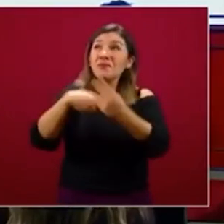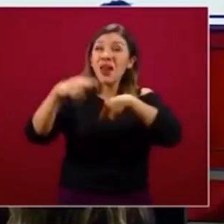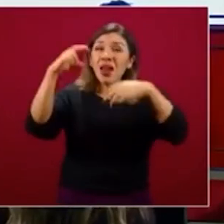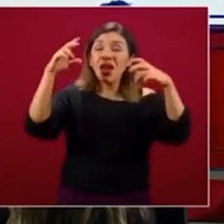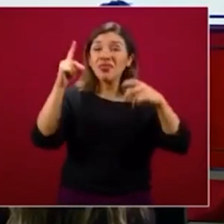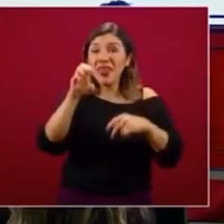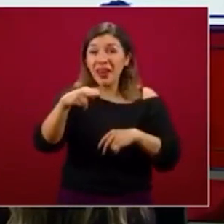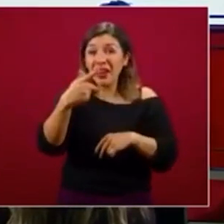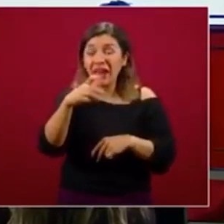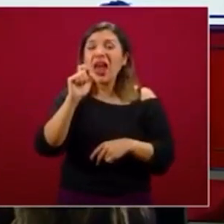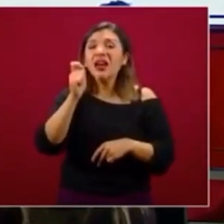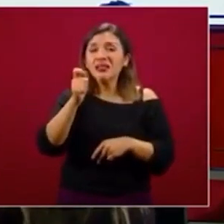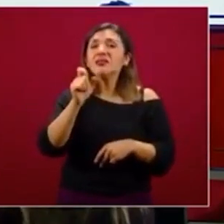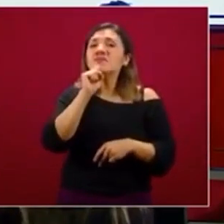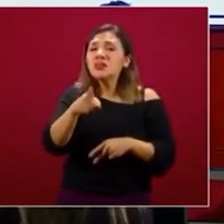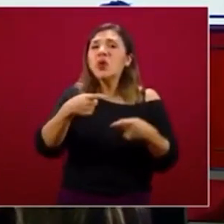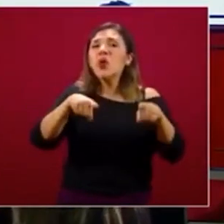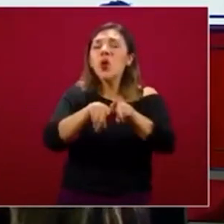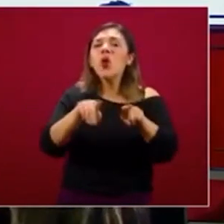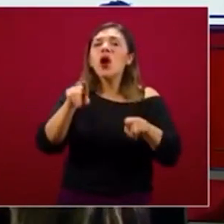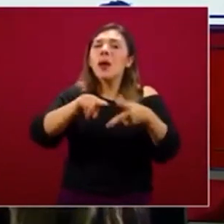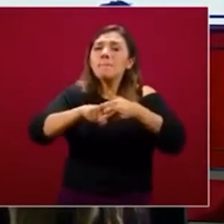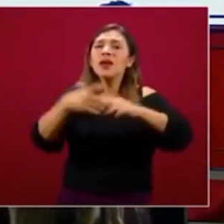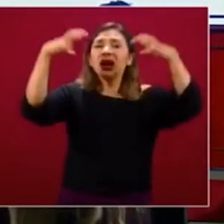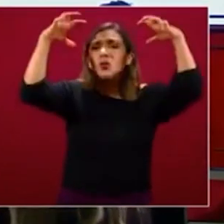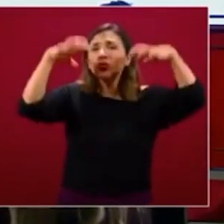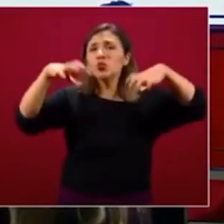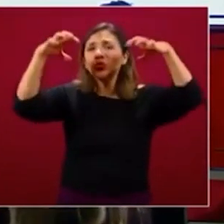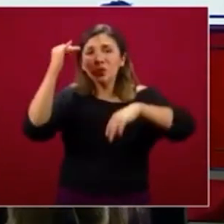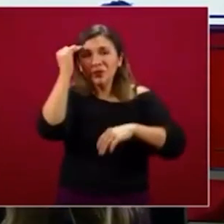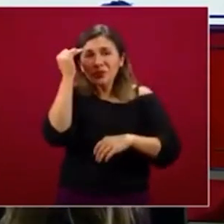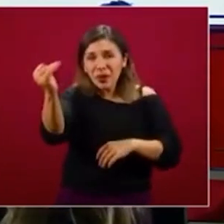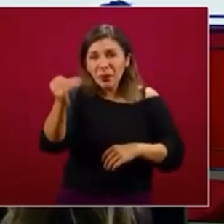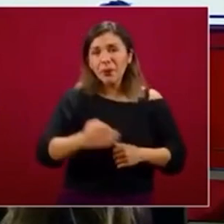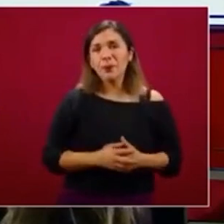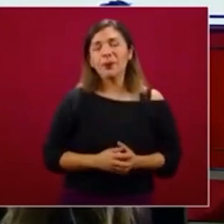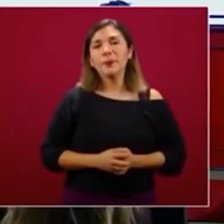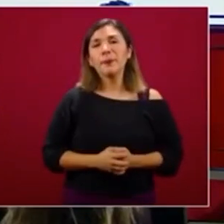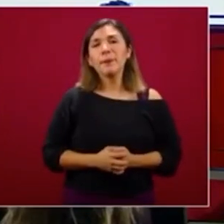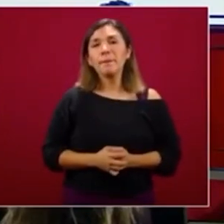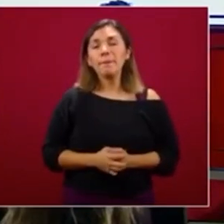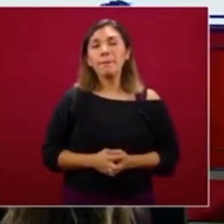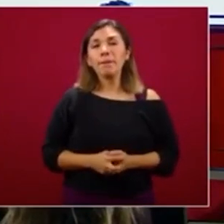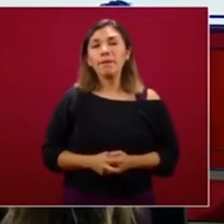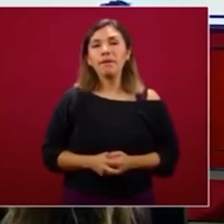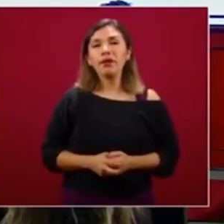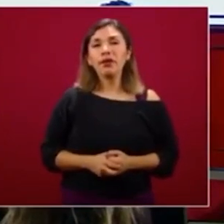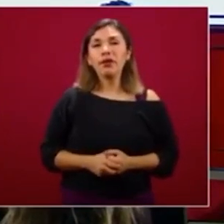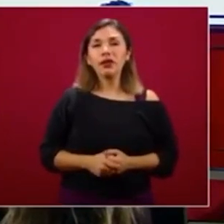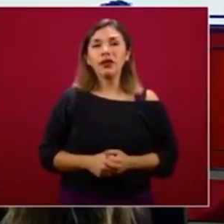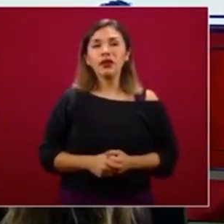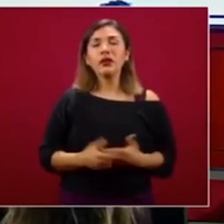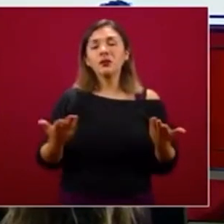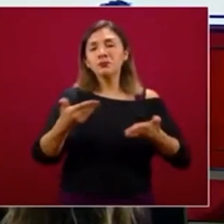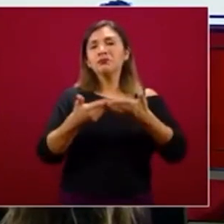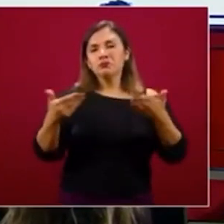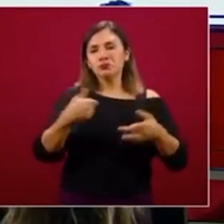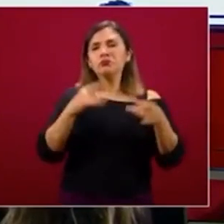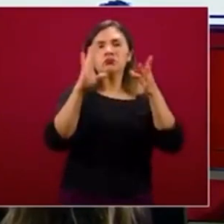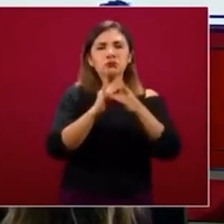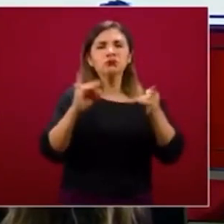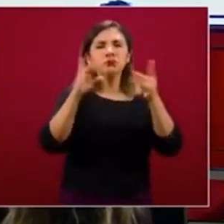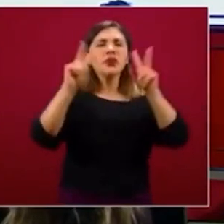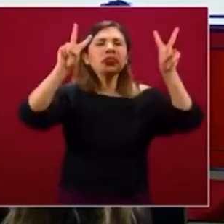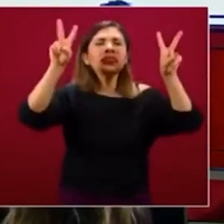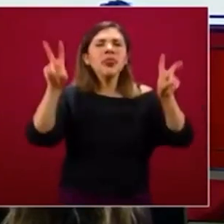de dengue es justo cuando empieza la temporada de lluvias. Si me pasa la siguiente, por favor. Entonces, vamos a hablar de algunos temas